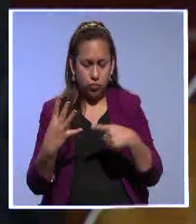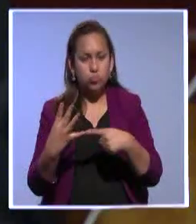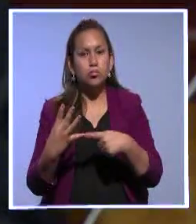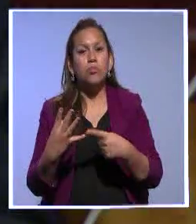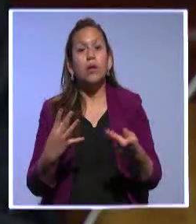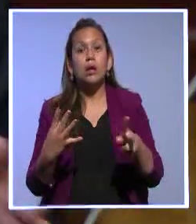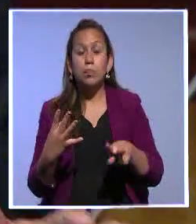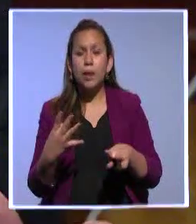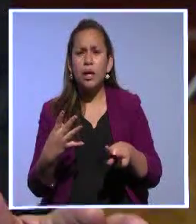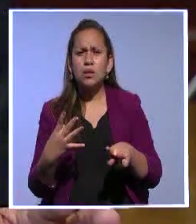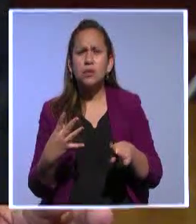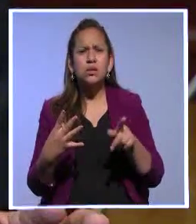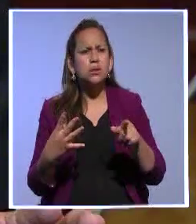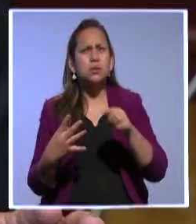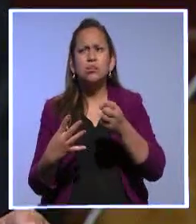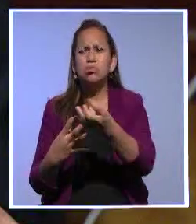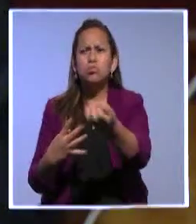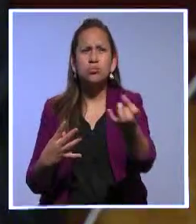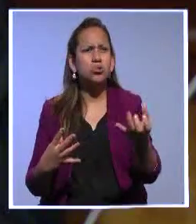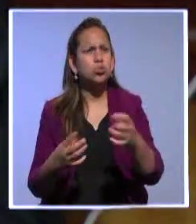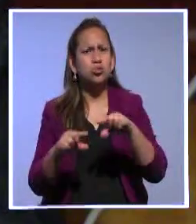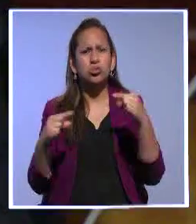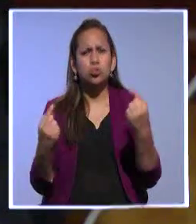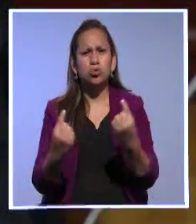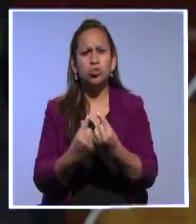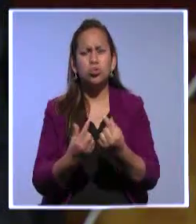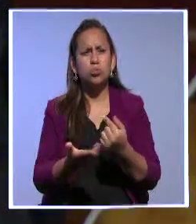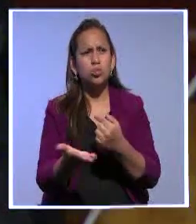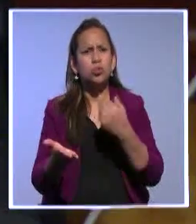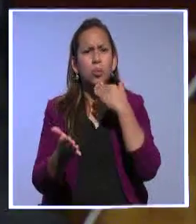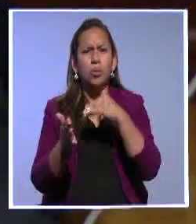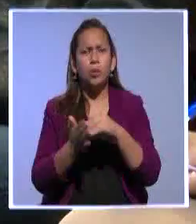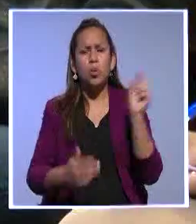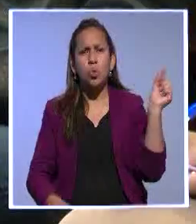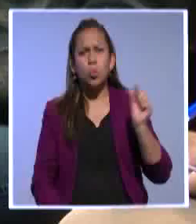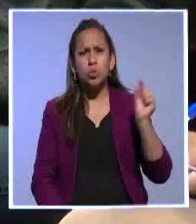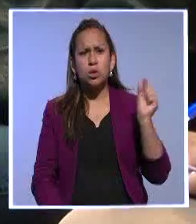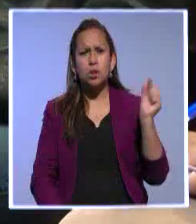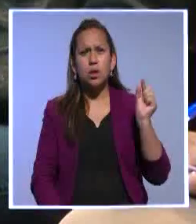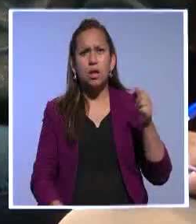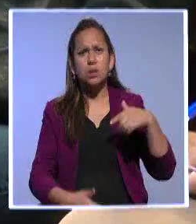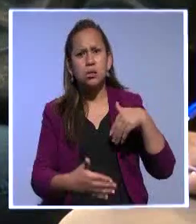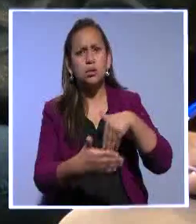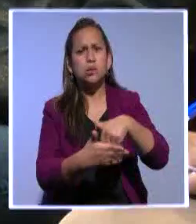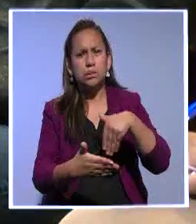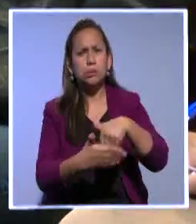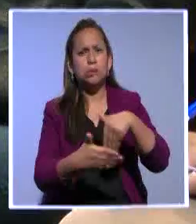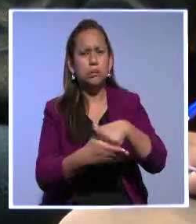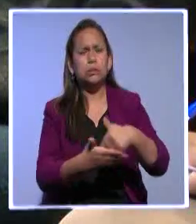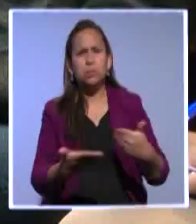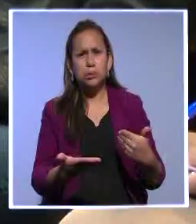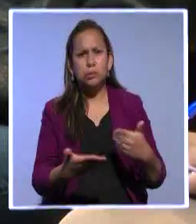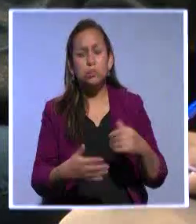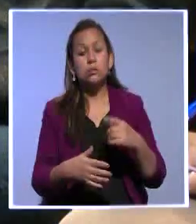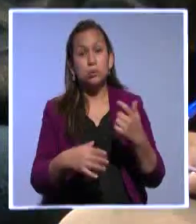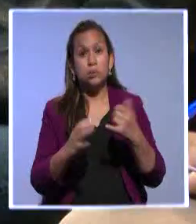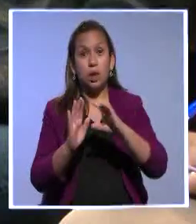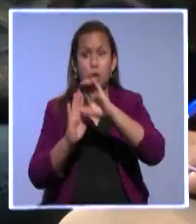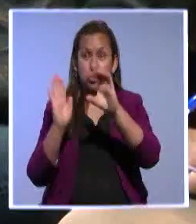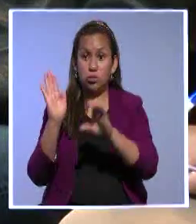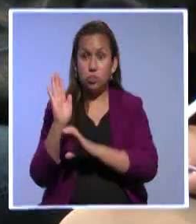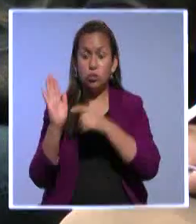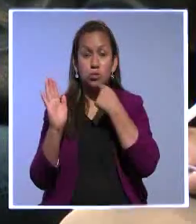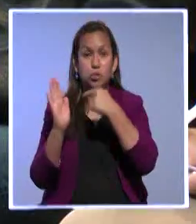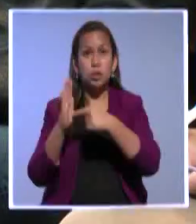están afectando a enormes sectores poblacionales, como por ejemplo limitar utilidades a los trabajadores, que la constitución garantiza que no hay ningún